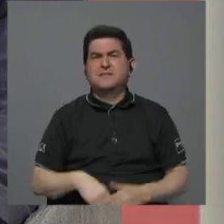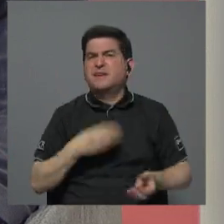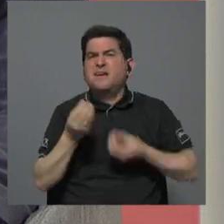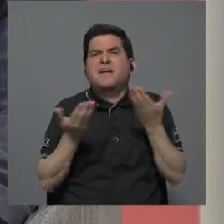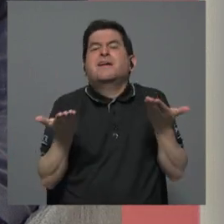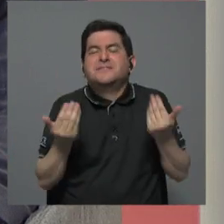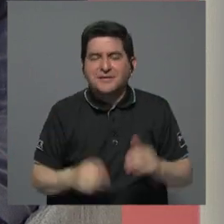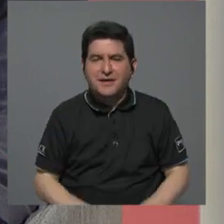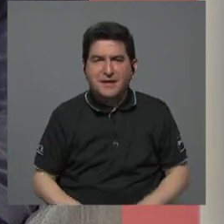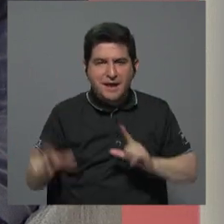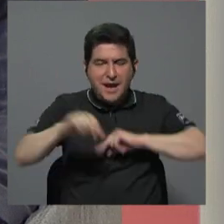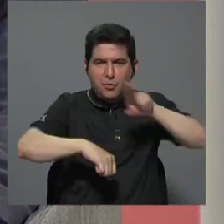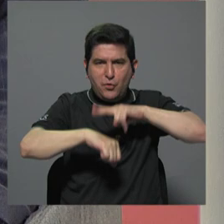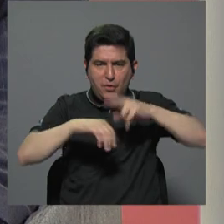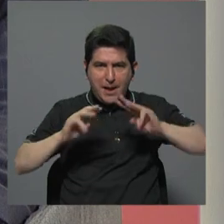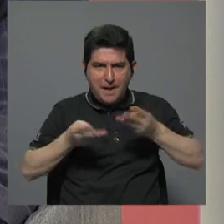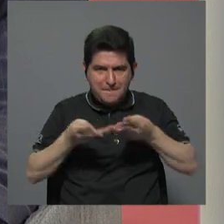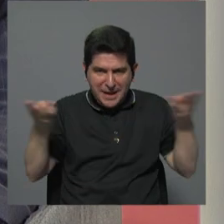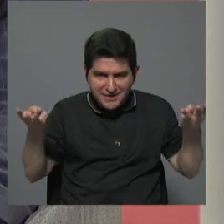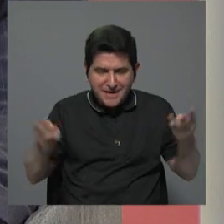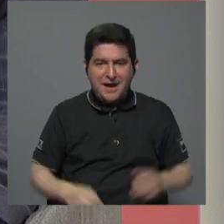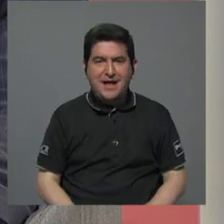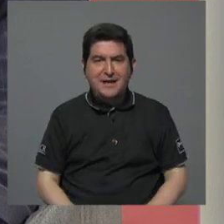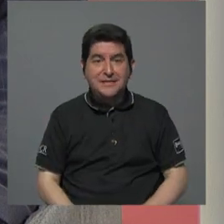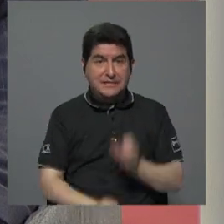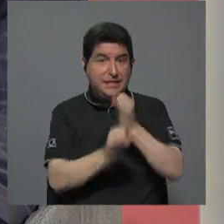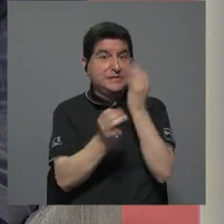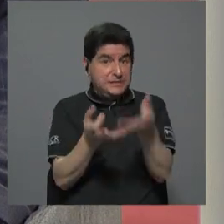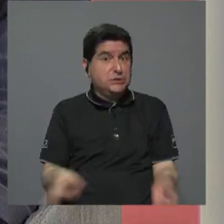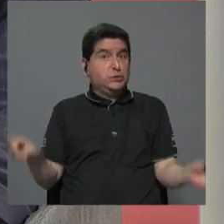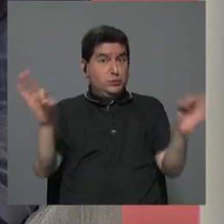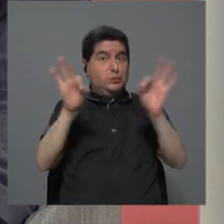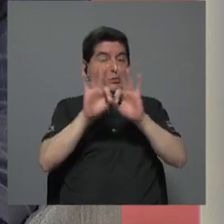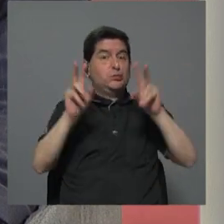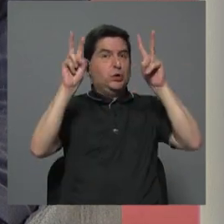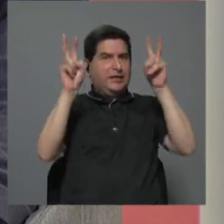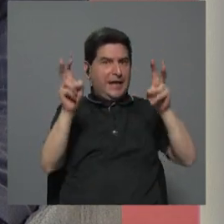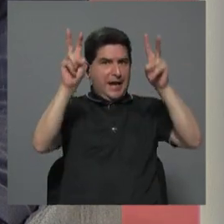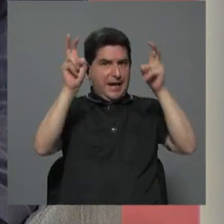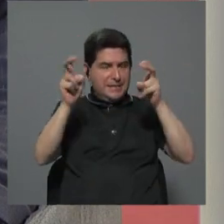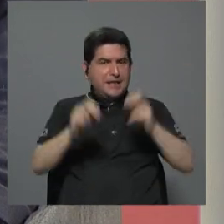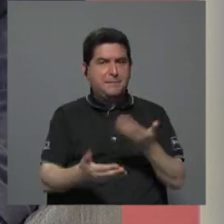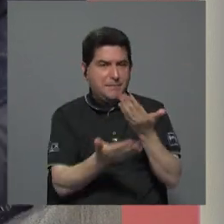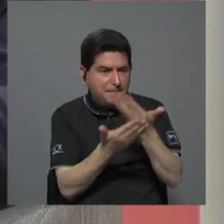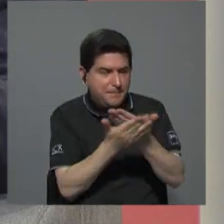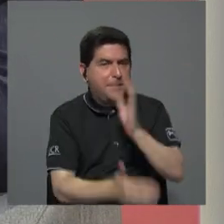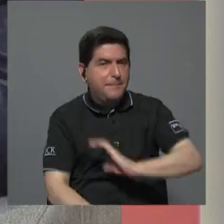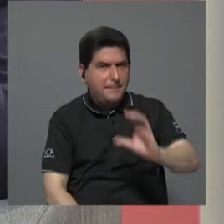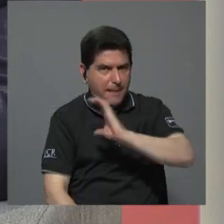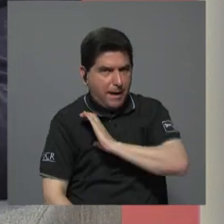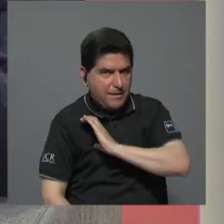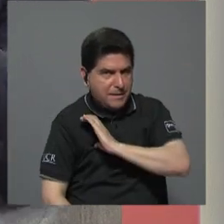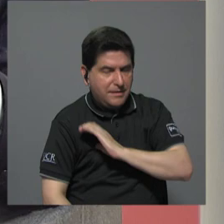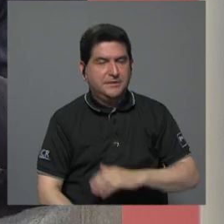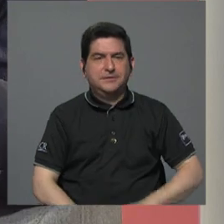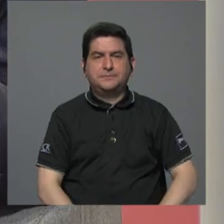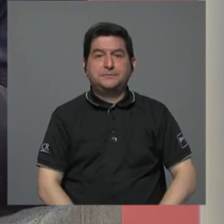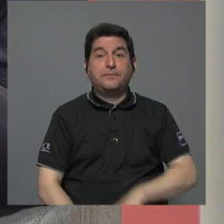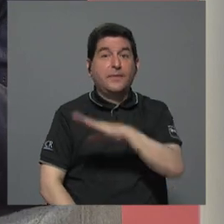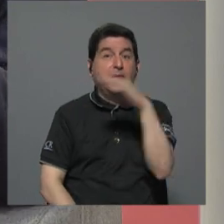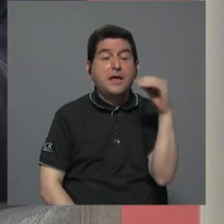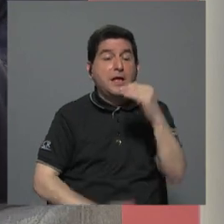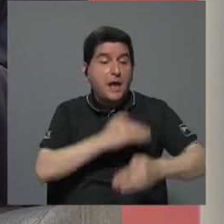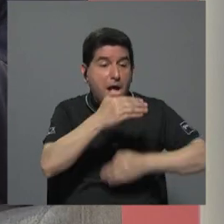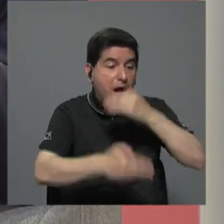para mí la NAME es uno de los entes que tiene que ser muy importante en el tema de la verificación de la calidad e incluso en